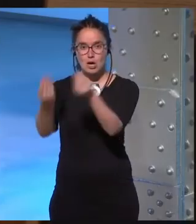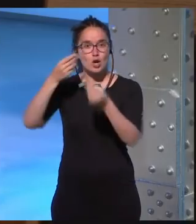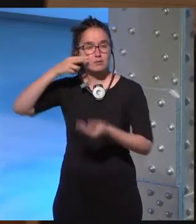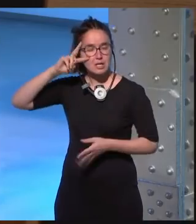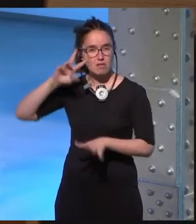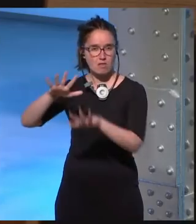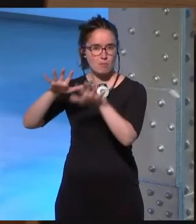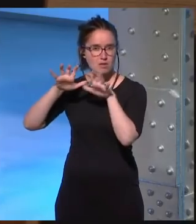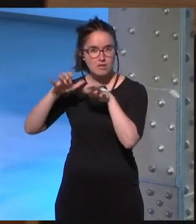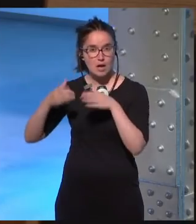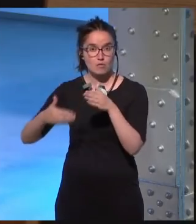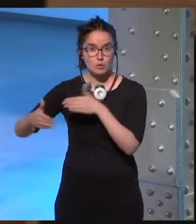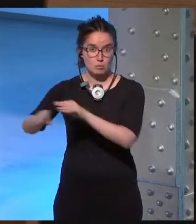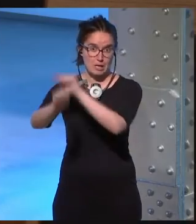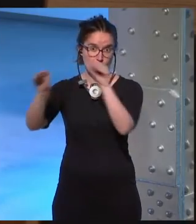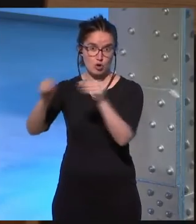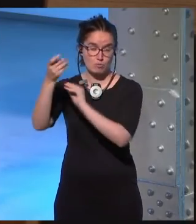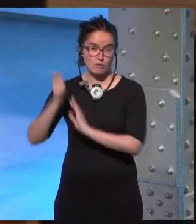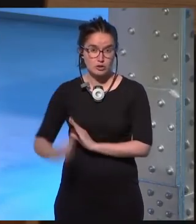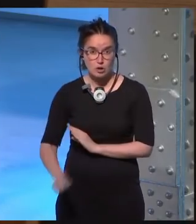experiencia de aprendizaje y hacer mejor formar mejores